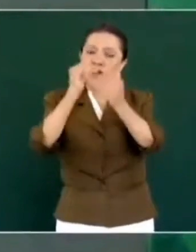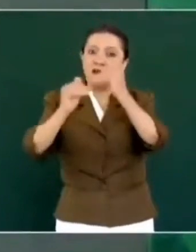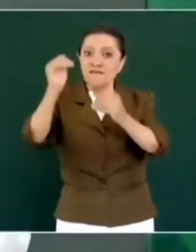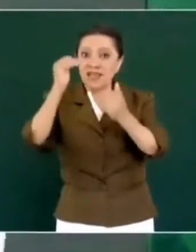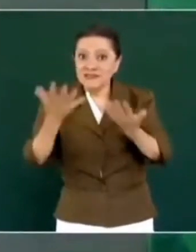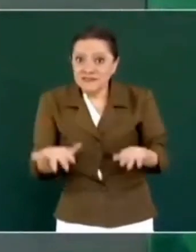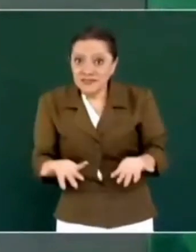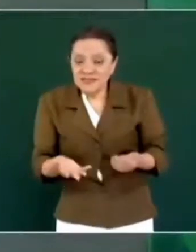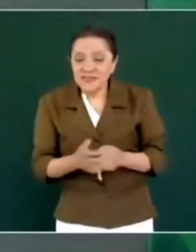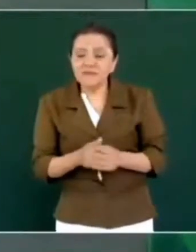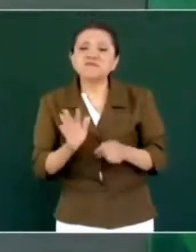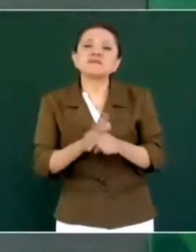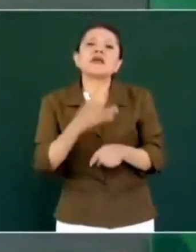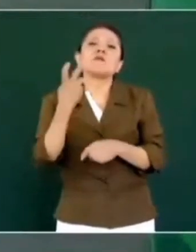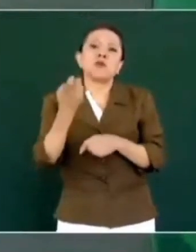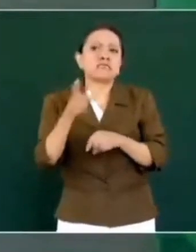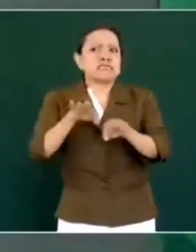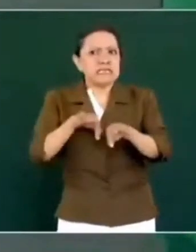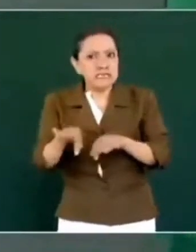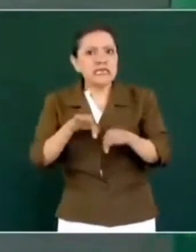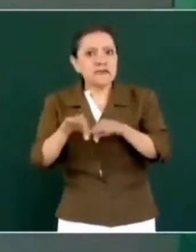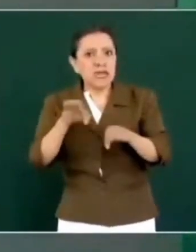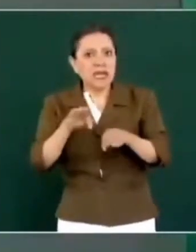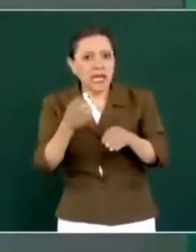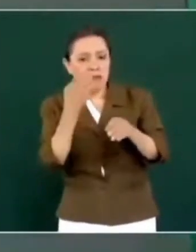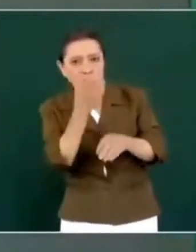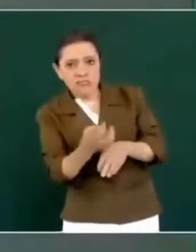Entonces estamos trabajando en eso.